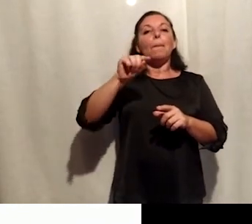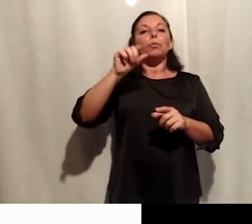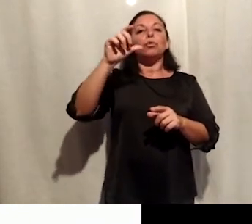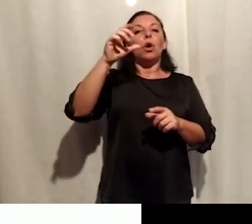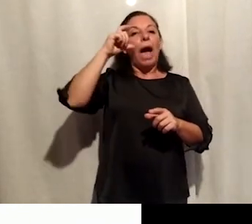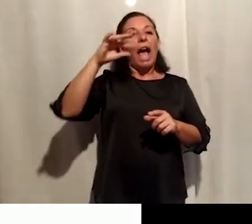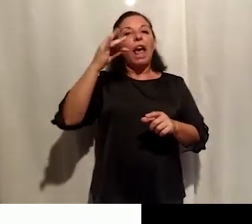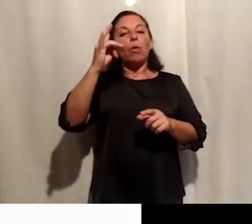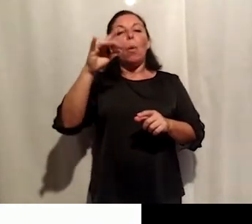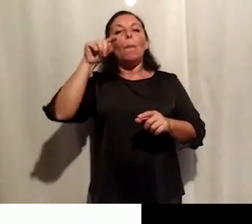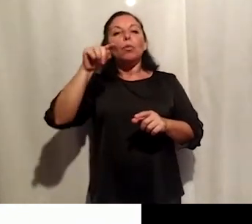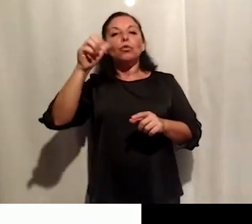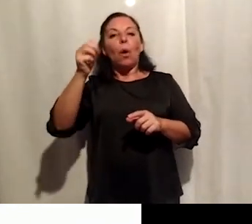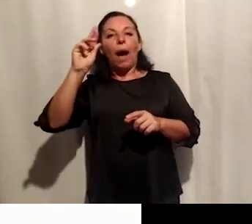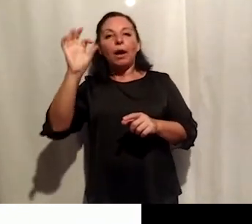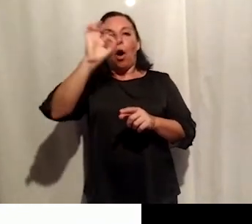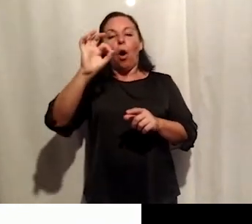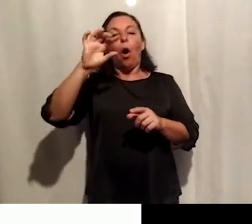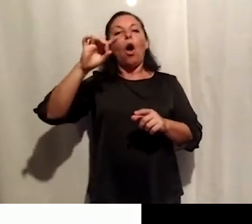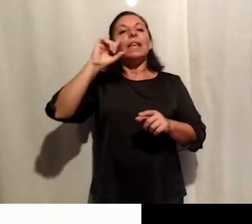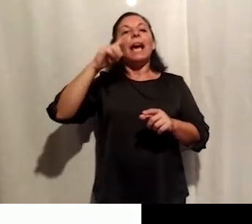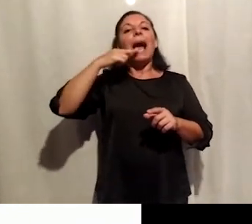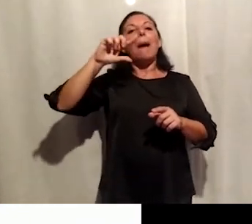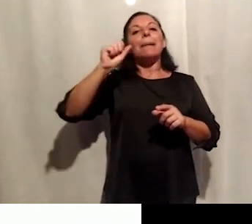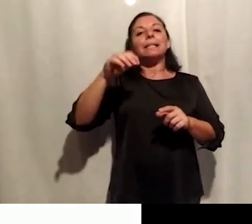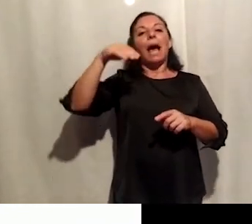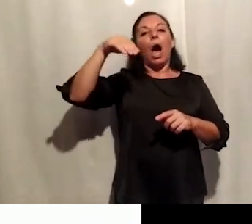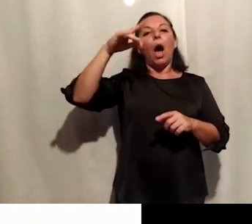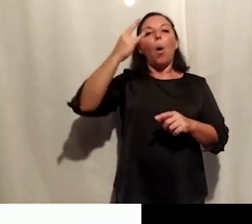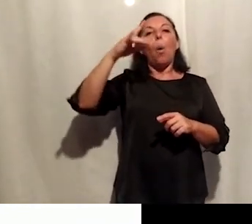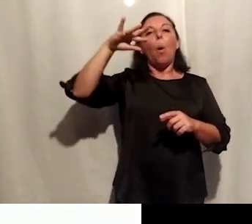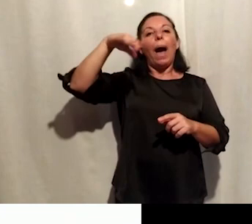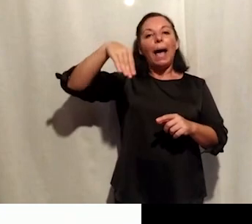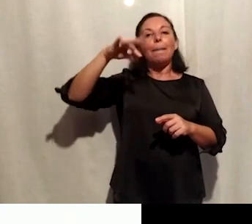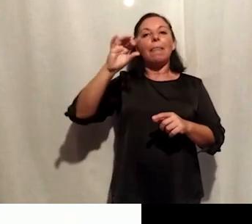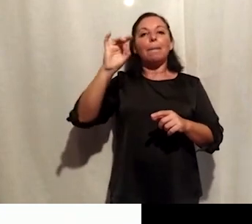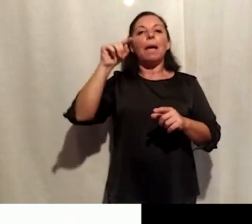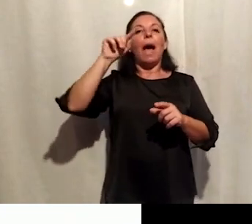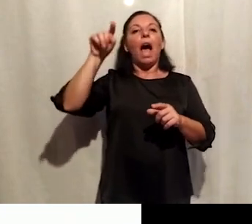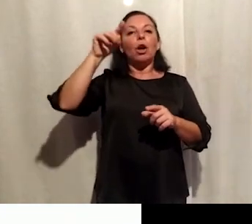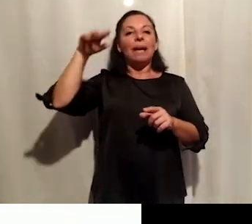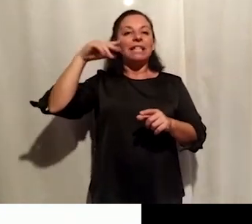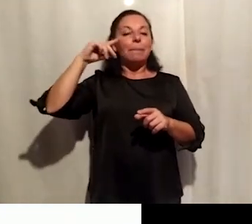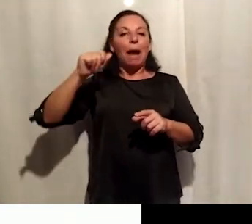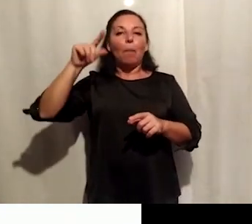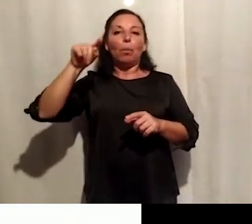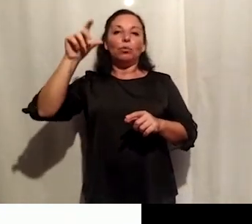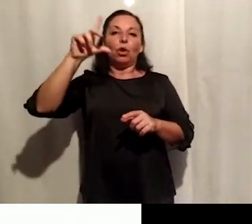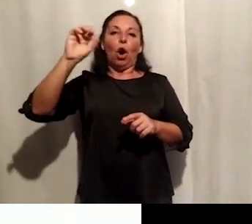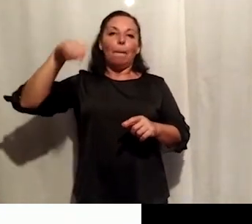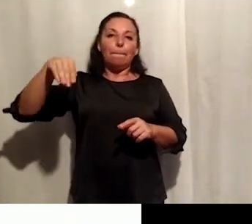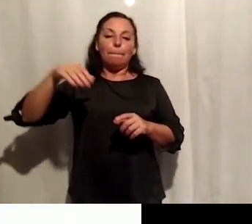discapacidad arroba mdp.edu.ar o bien a discapacidad unmdp arroba gmail.com